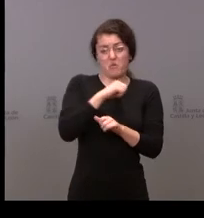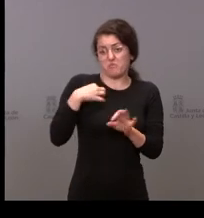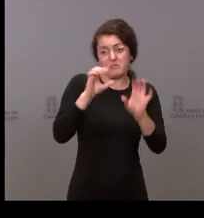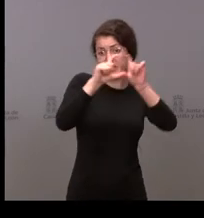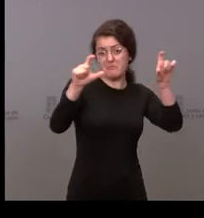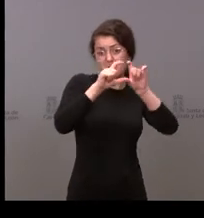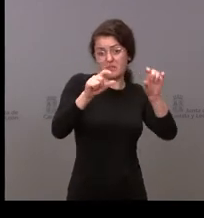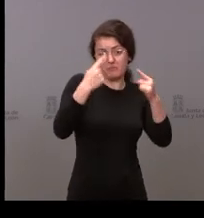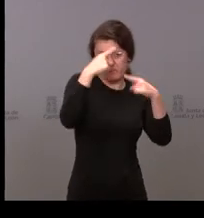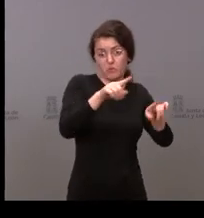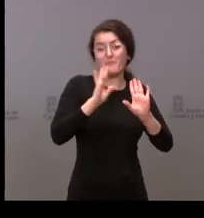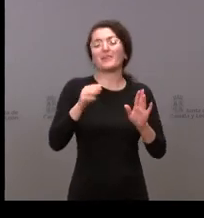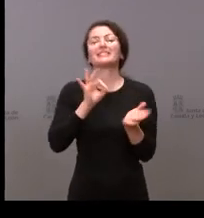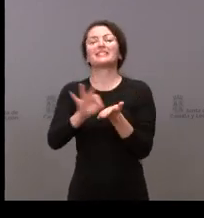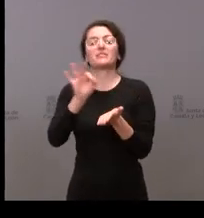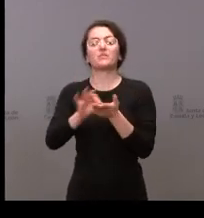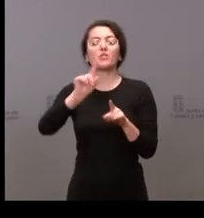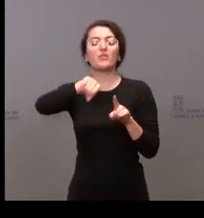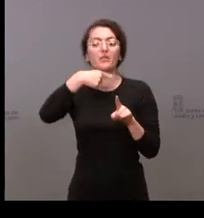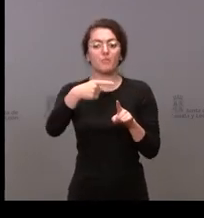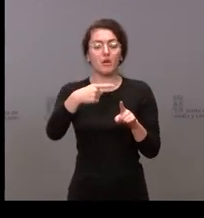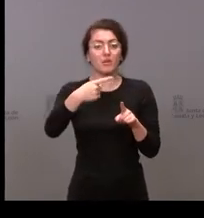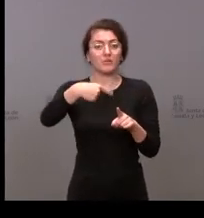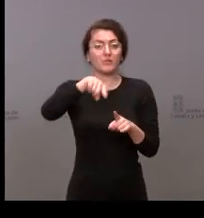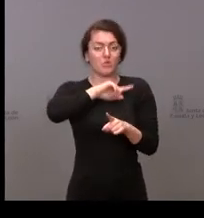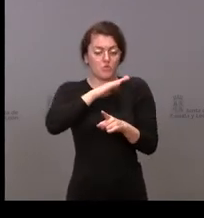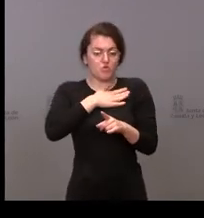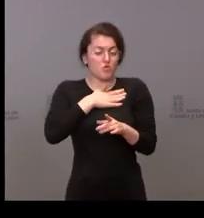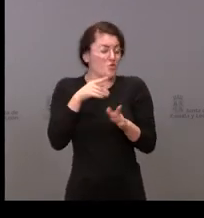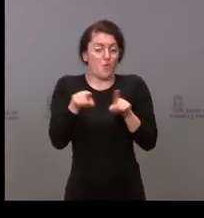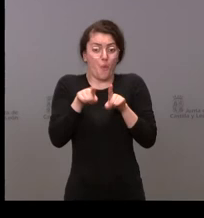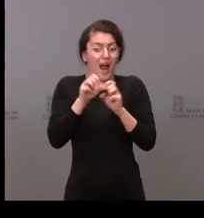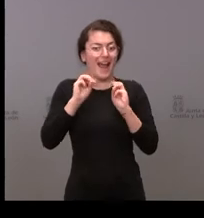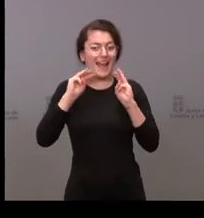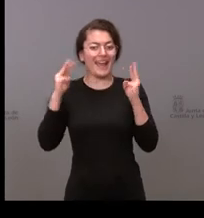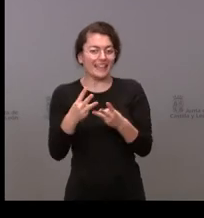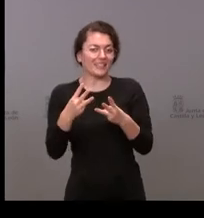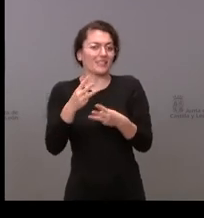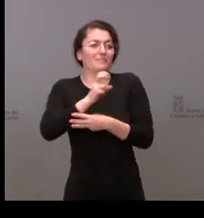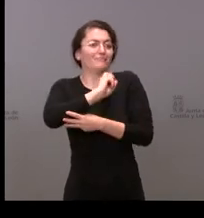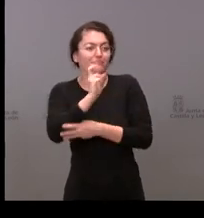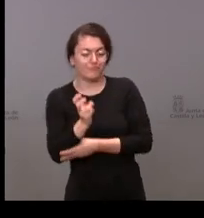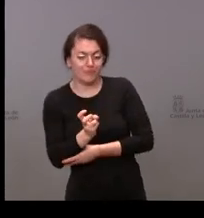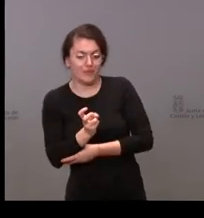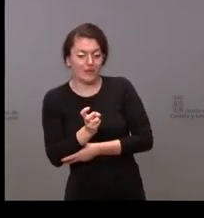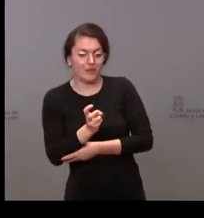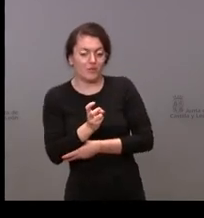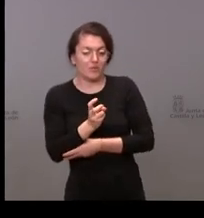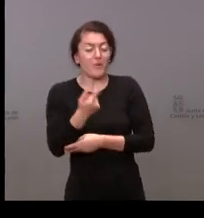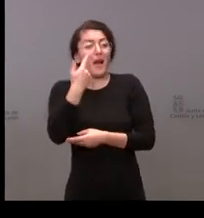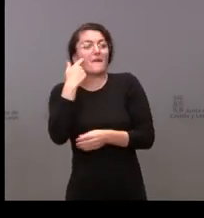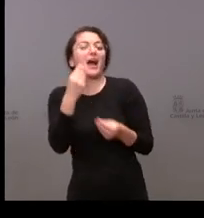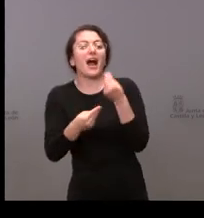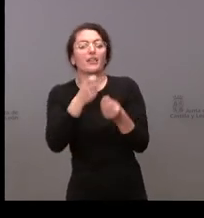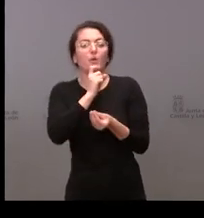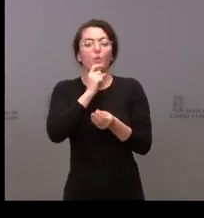servicio que luego nos vemos pues bueno como con el internet y con otras cosas intentando ver cómo lo subvencionamos o cómo